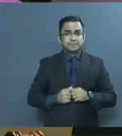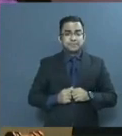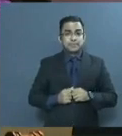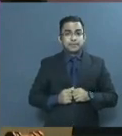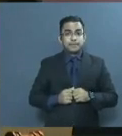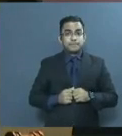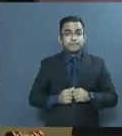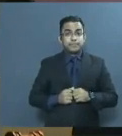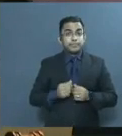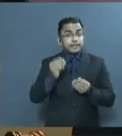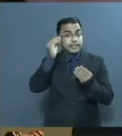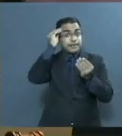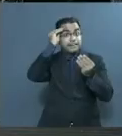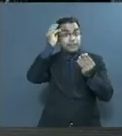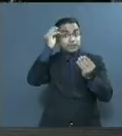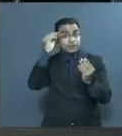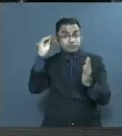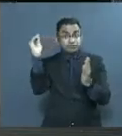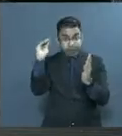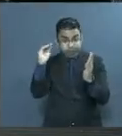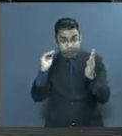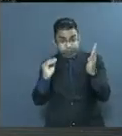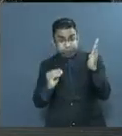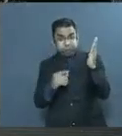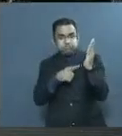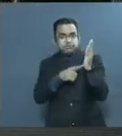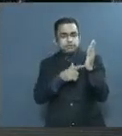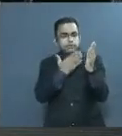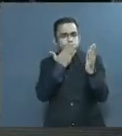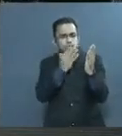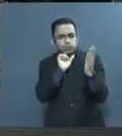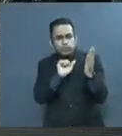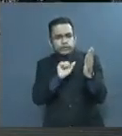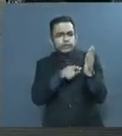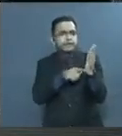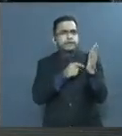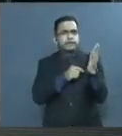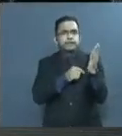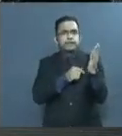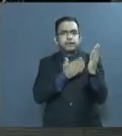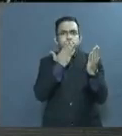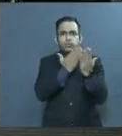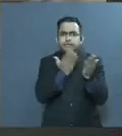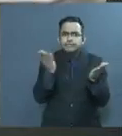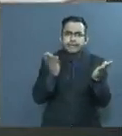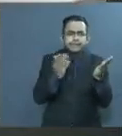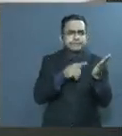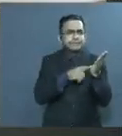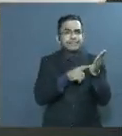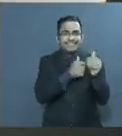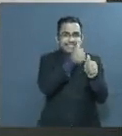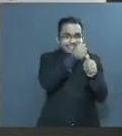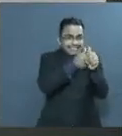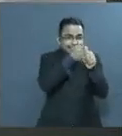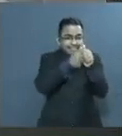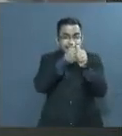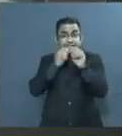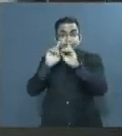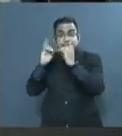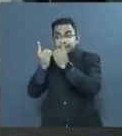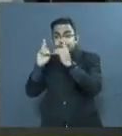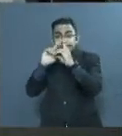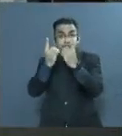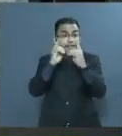Toda la información existente sobre el desempeño y gestión de cada departamento y distrito judicial